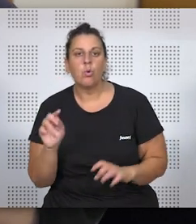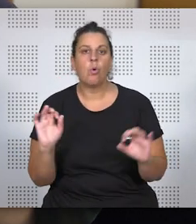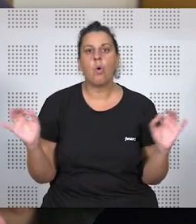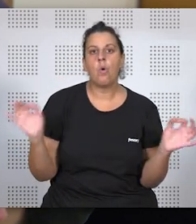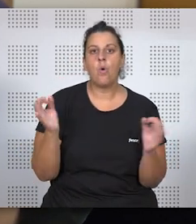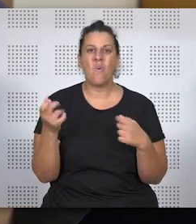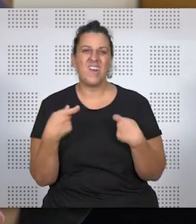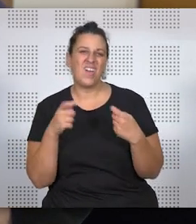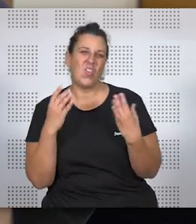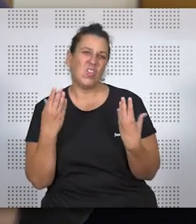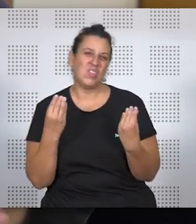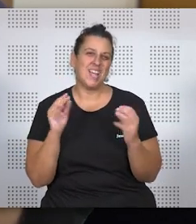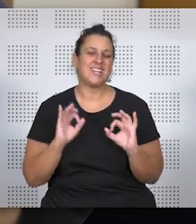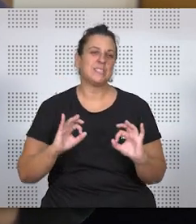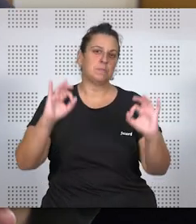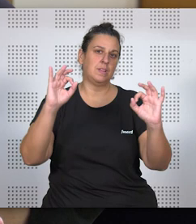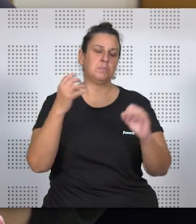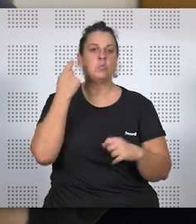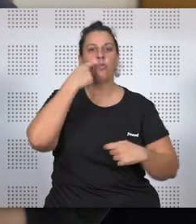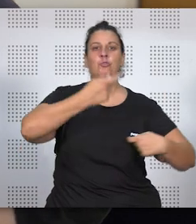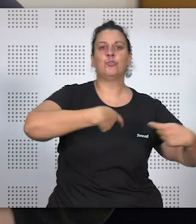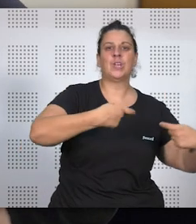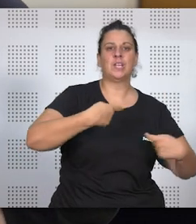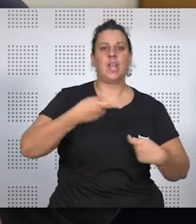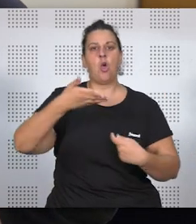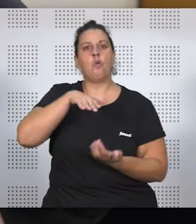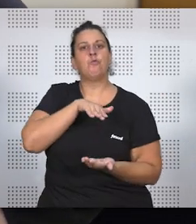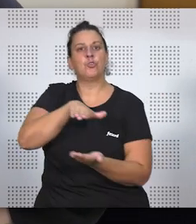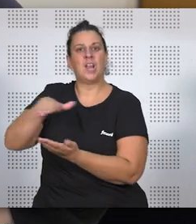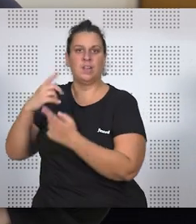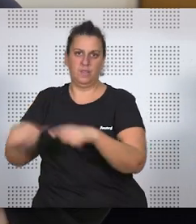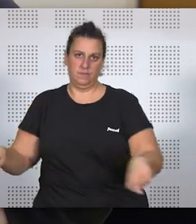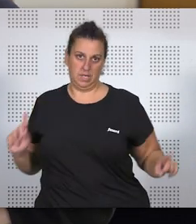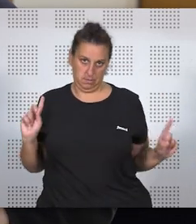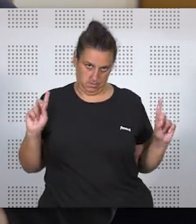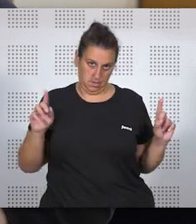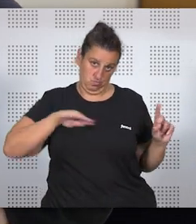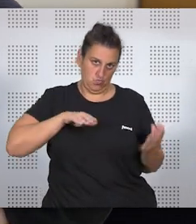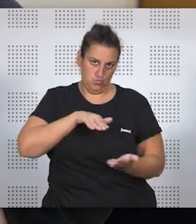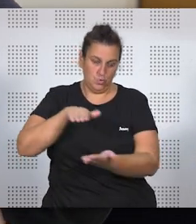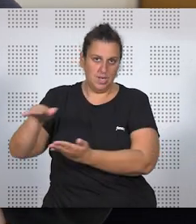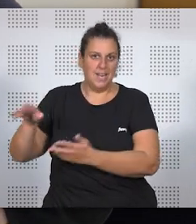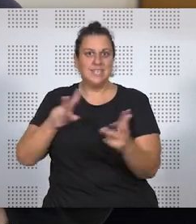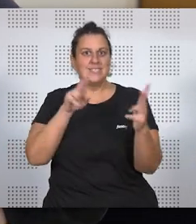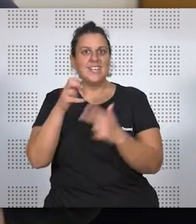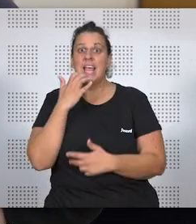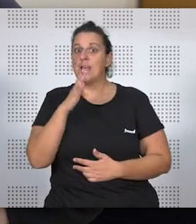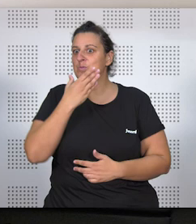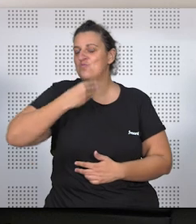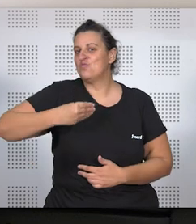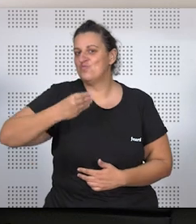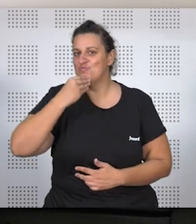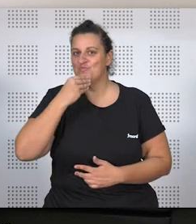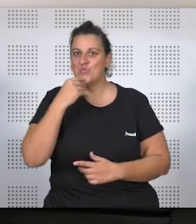ese negocio tan particular, que igual no es lo mismo una frutería que una funeraria, evidentemente, y yo creo que en esa serie es un ejemplo precioso, de cómo a partir de algo